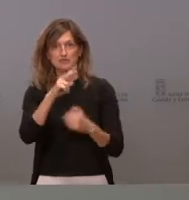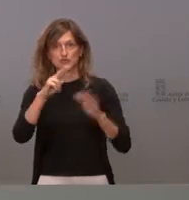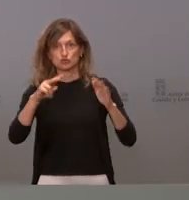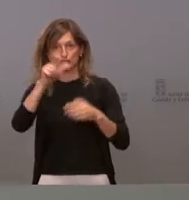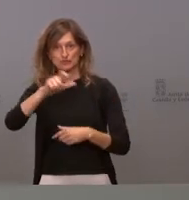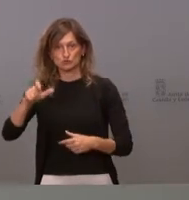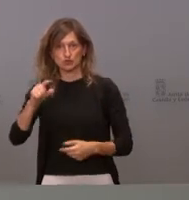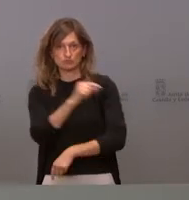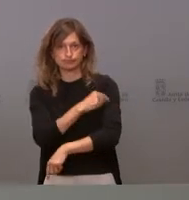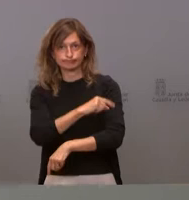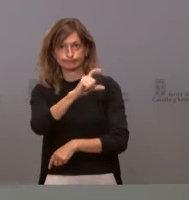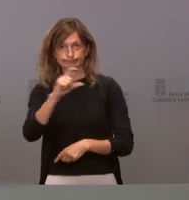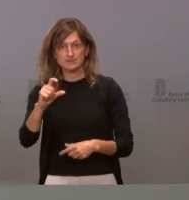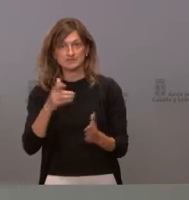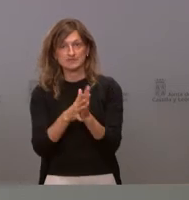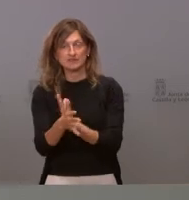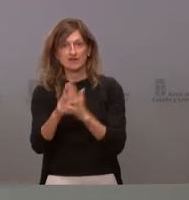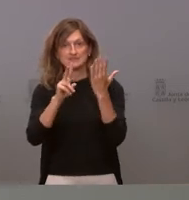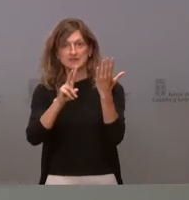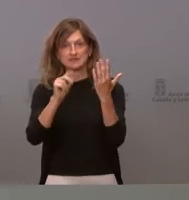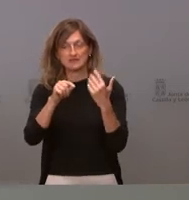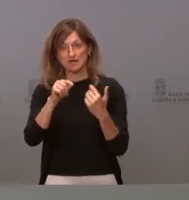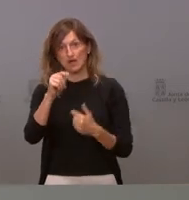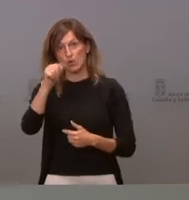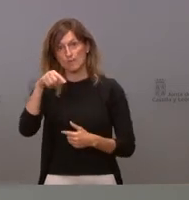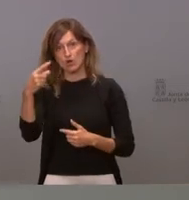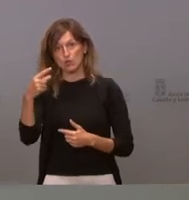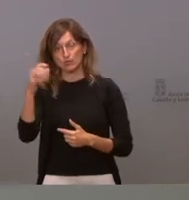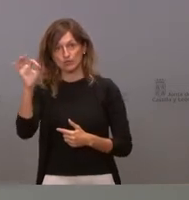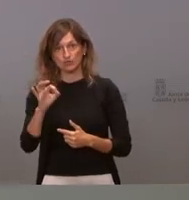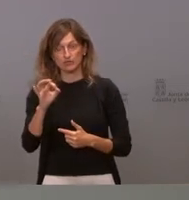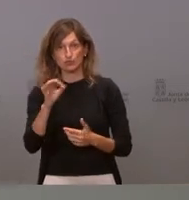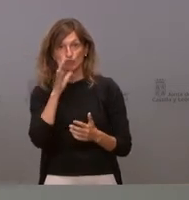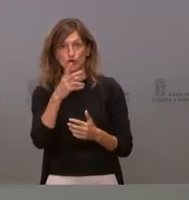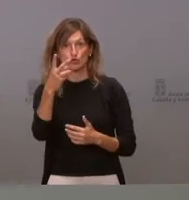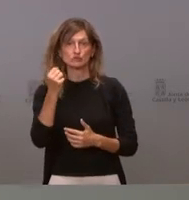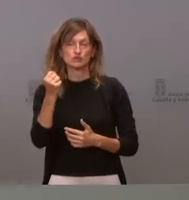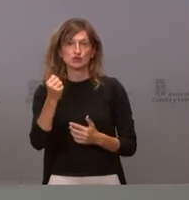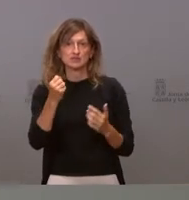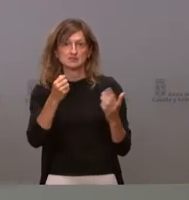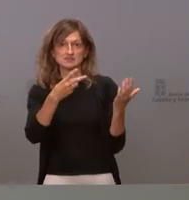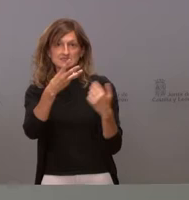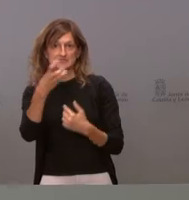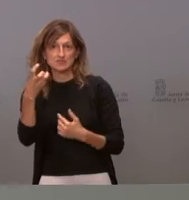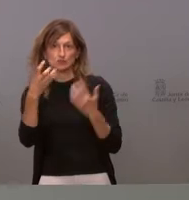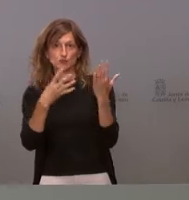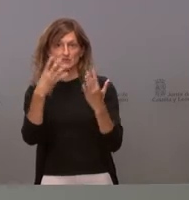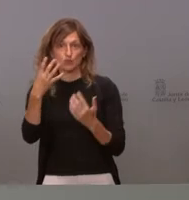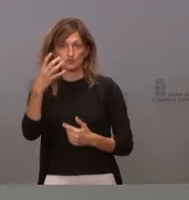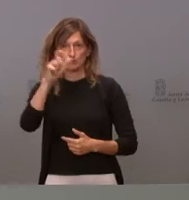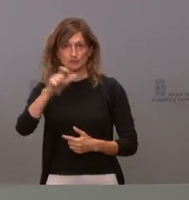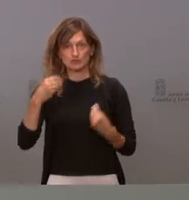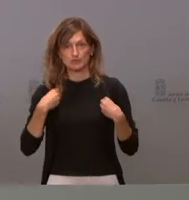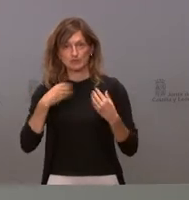completa que suponen el 70,1% de los 2.394.918 habitantes de